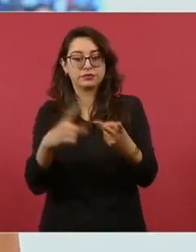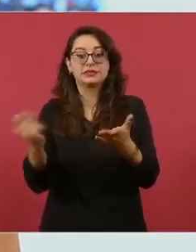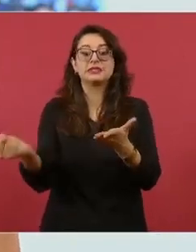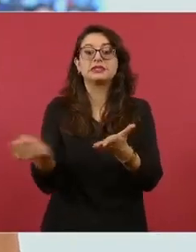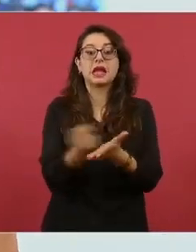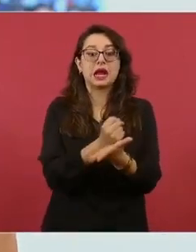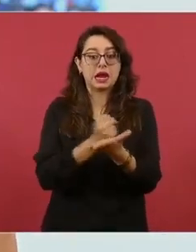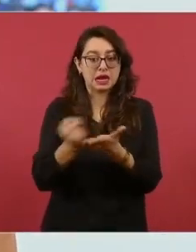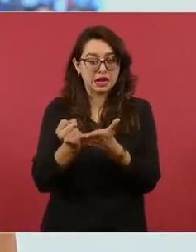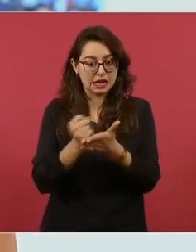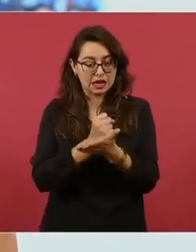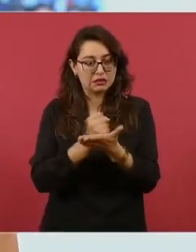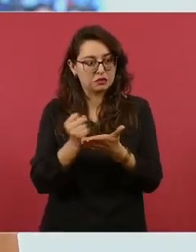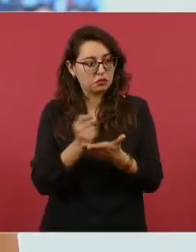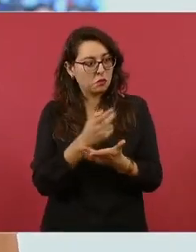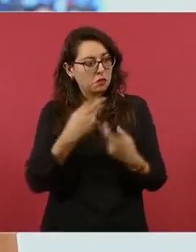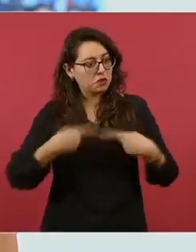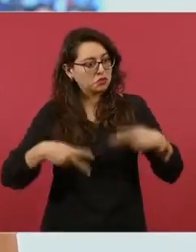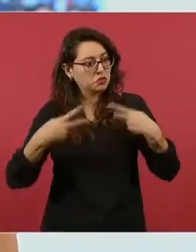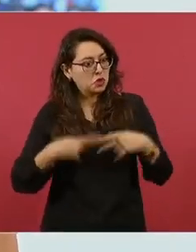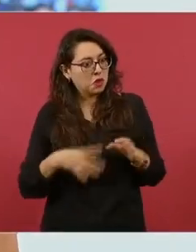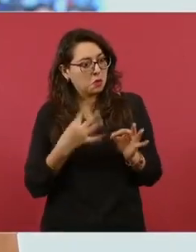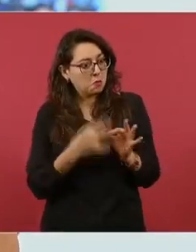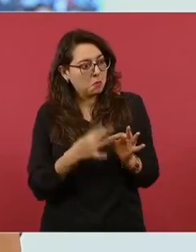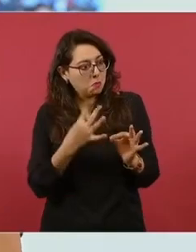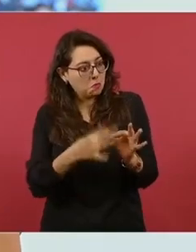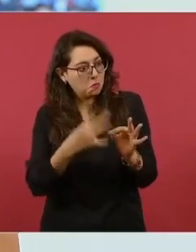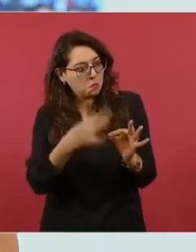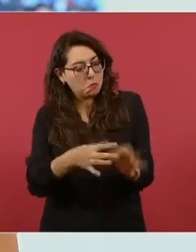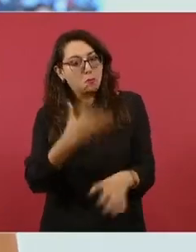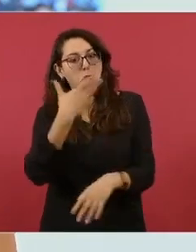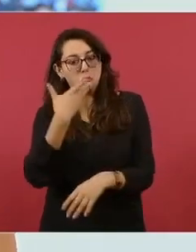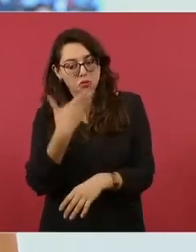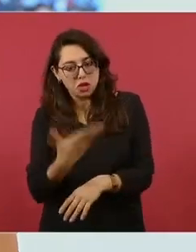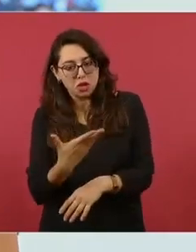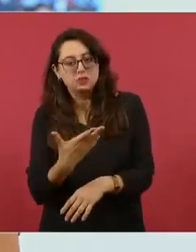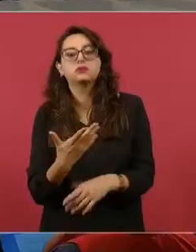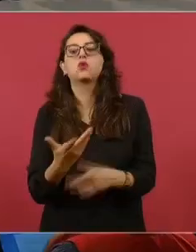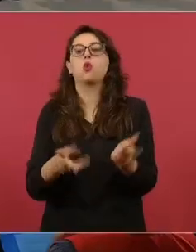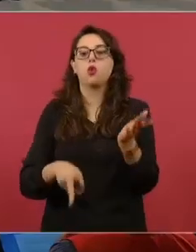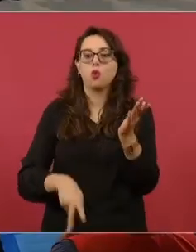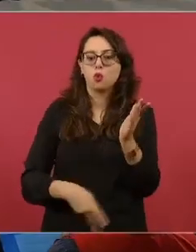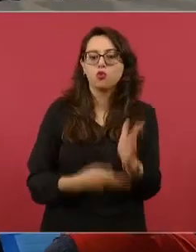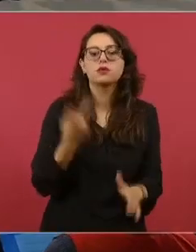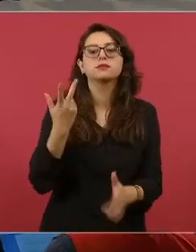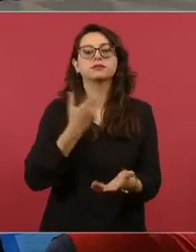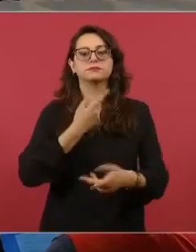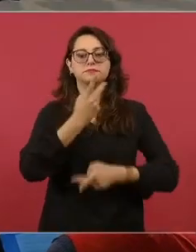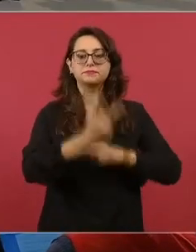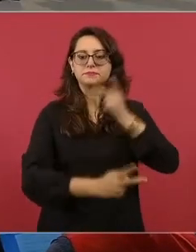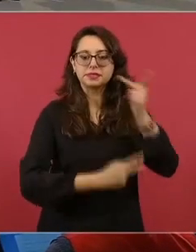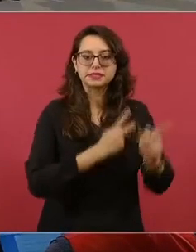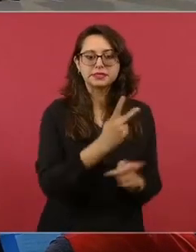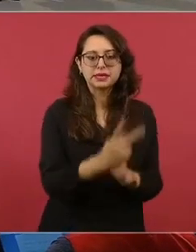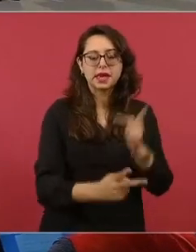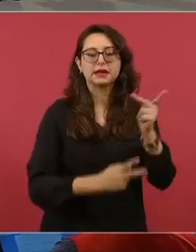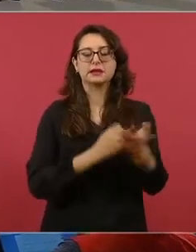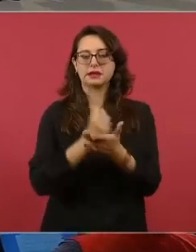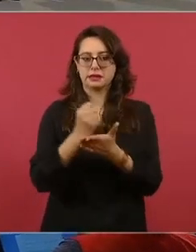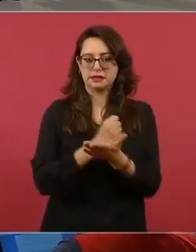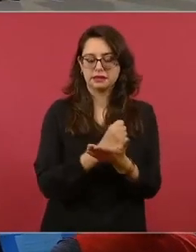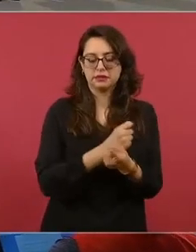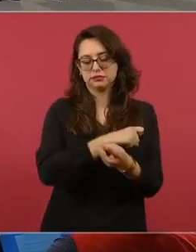aquellas que cubrieron bien sus programas de tandas y de créditos a la palabra. Y tercero,